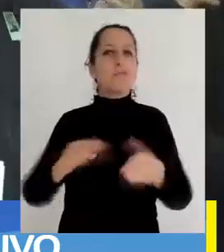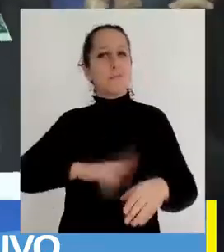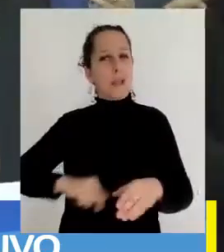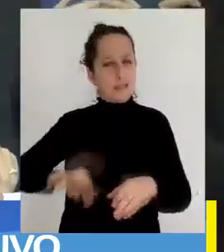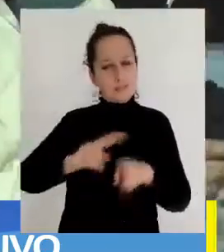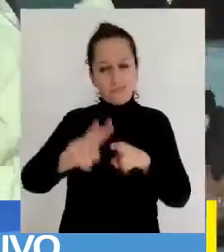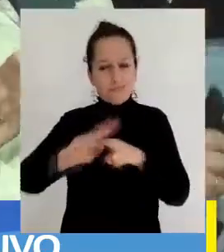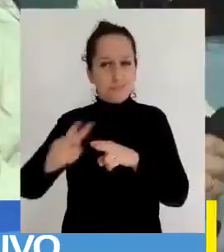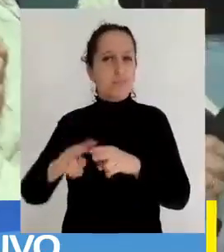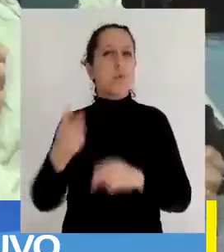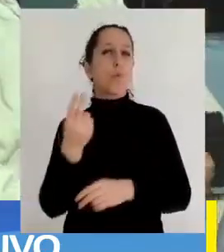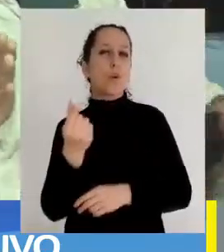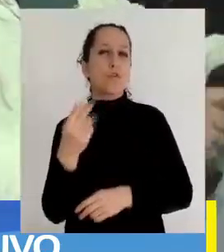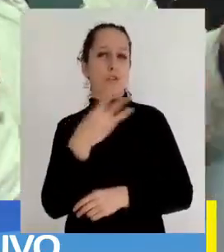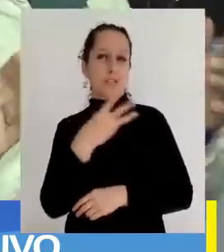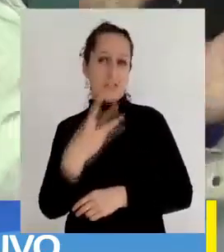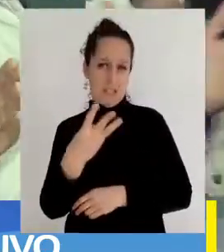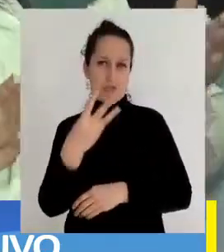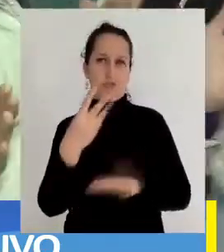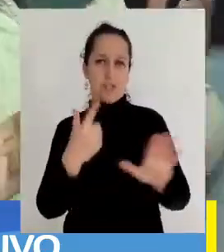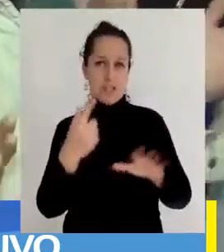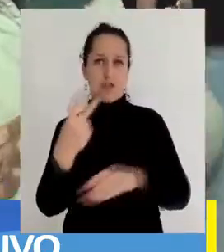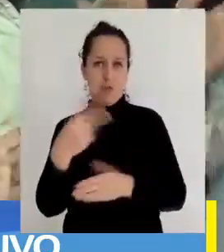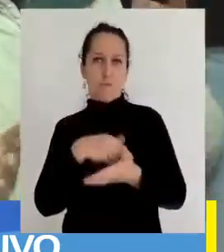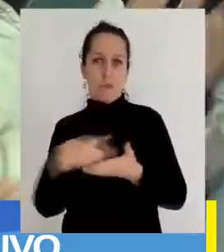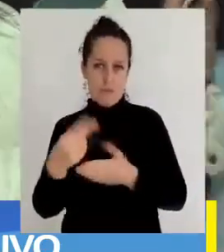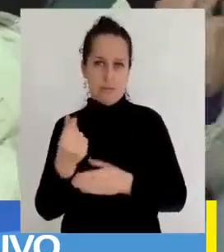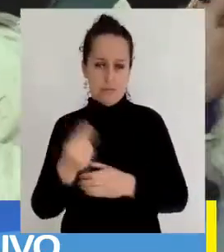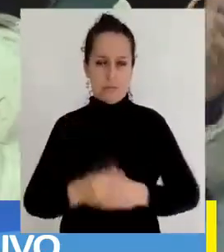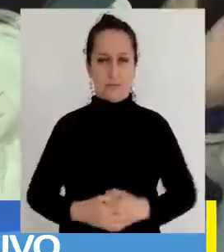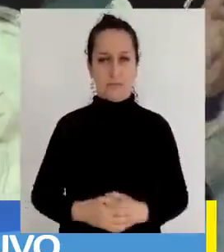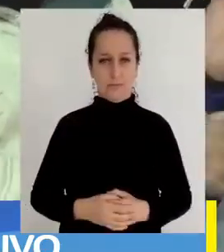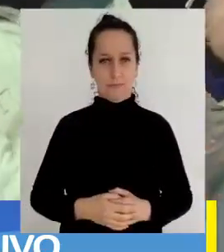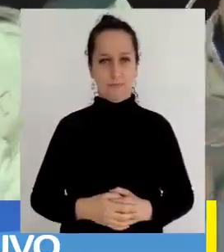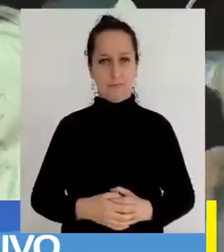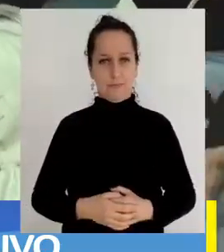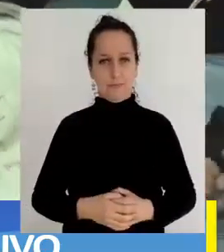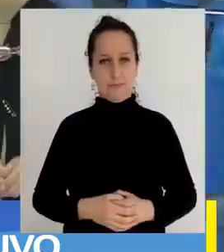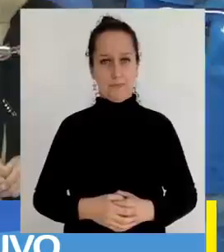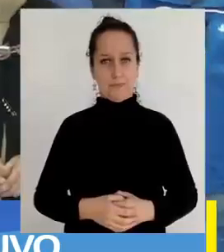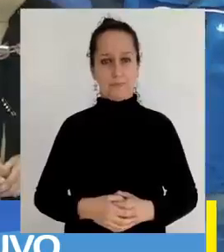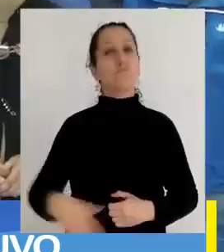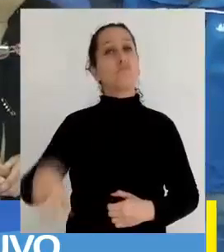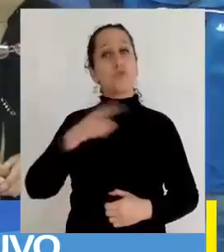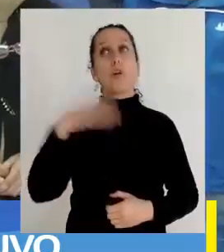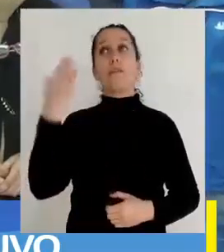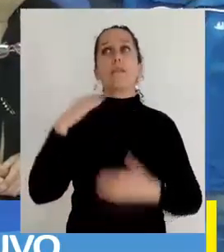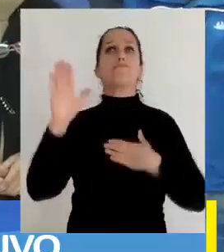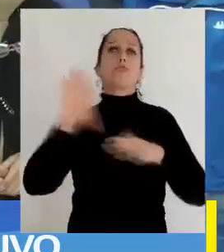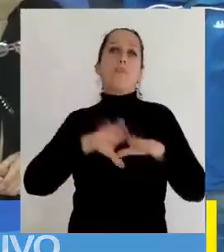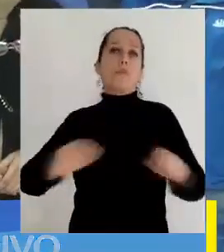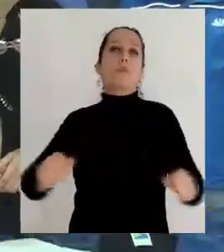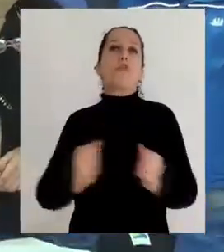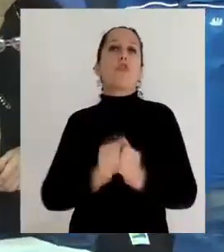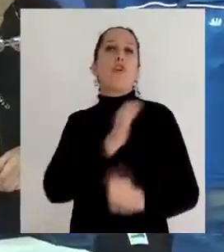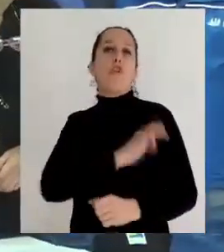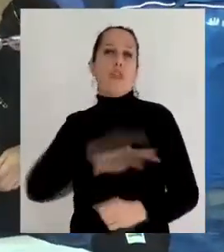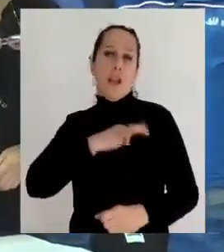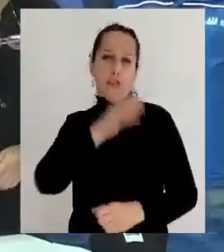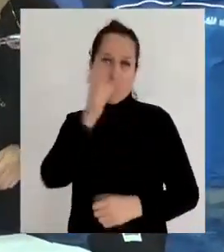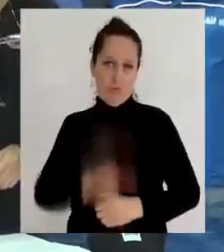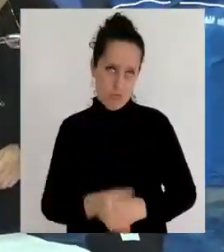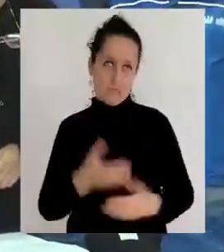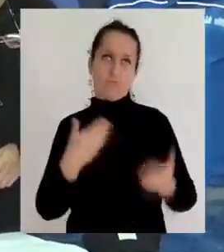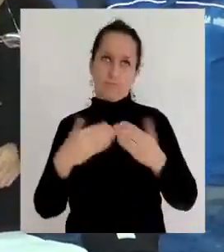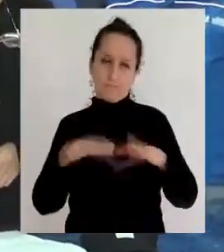por más de 372 millones de pesos. Es un compromiso que nosotros teníamos con el Gobernador, así que muy, muy